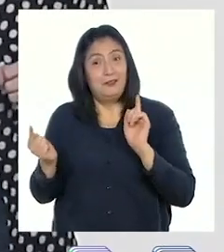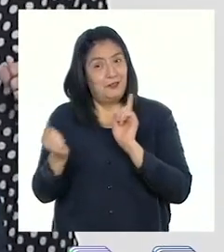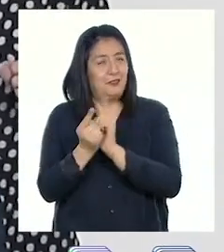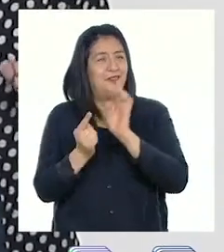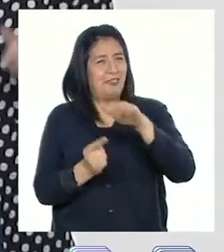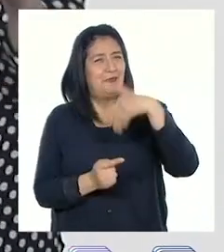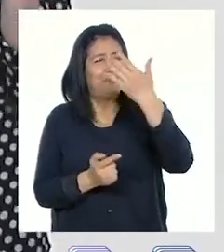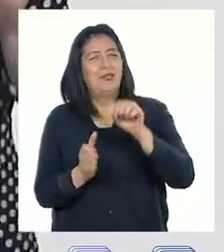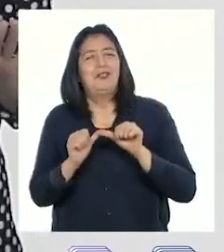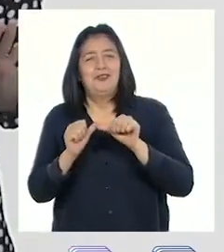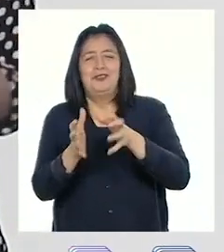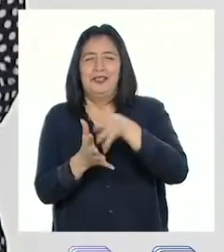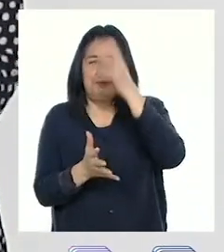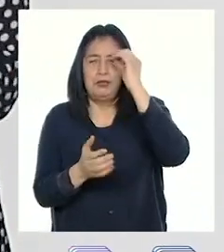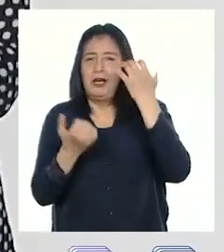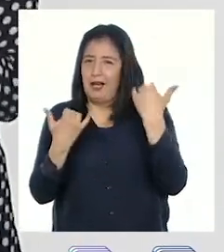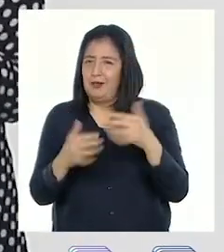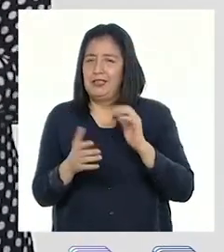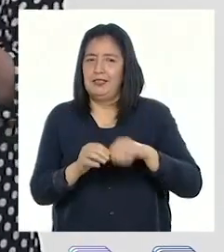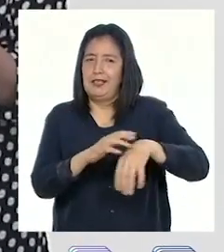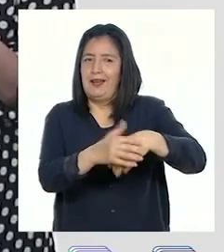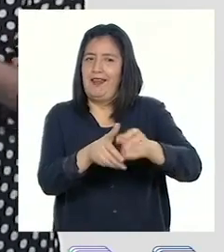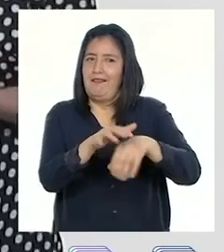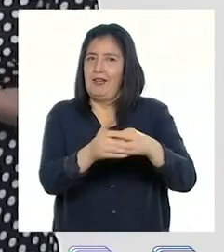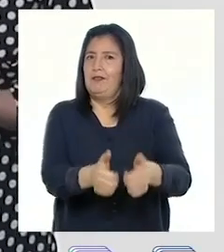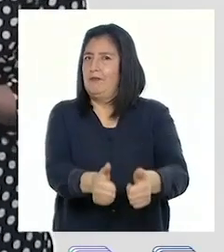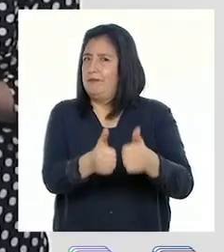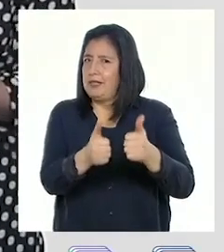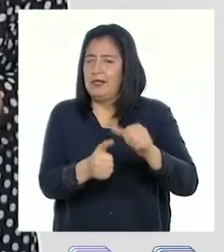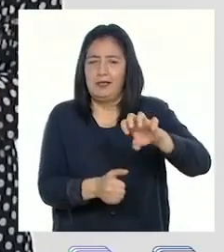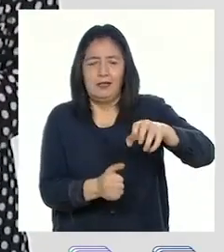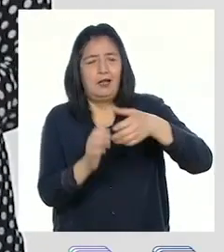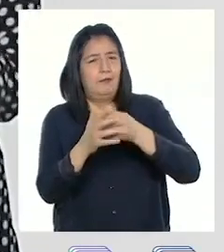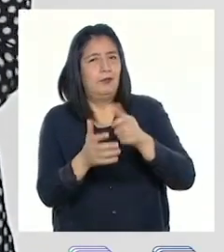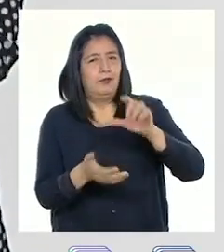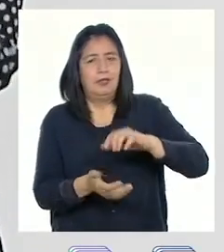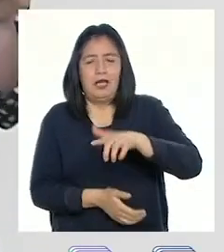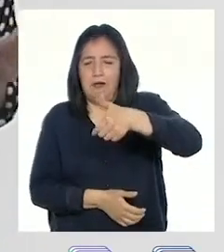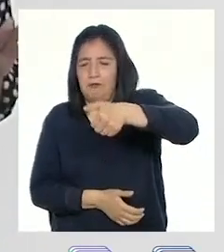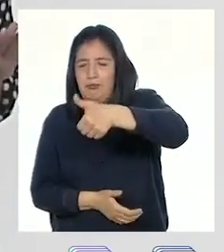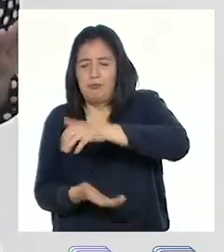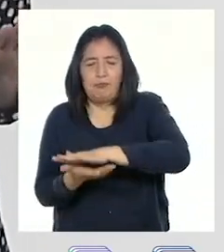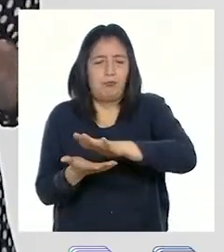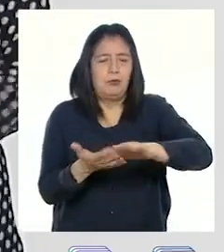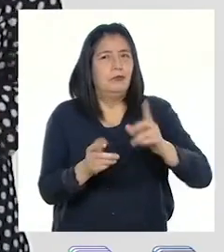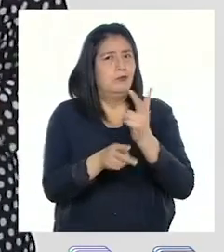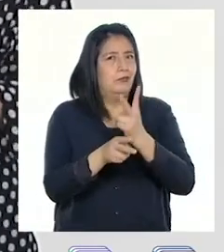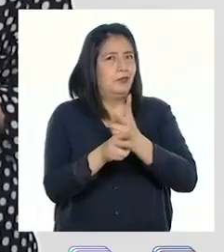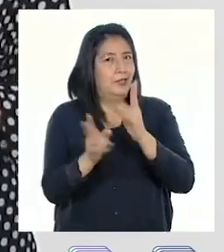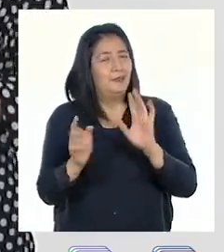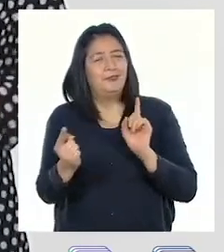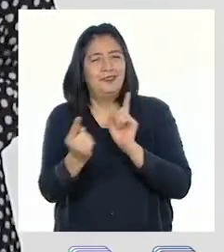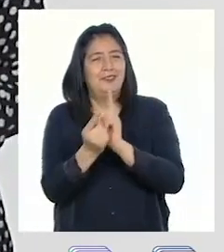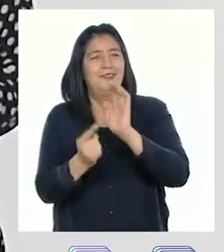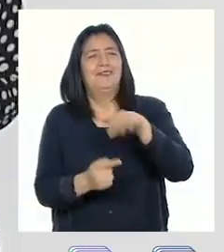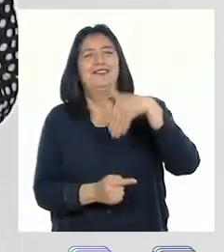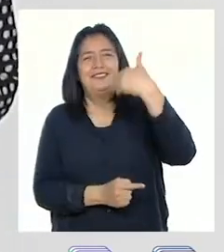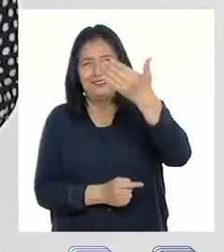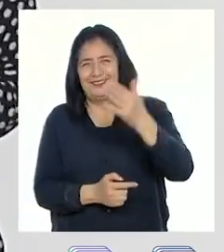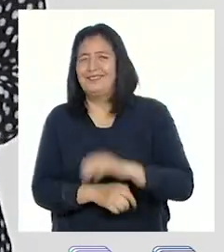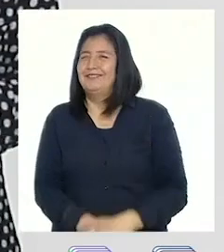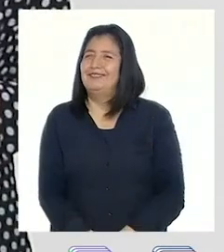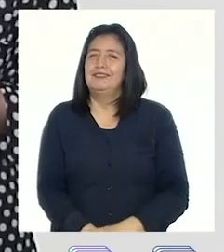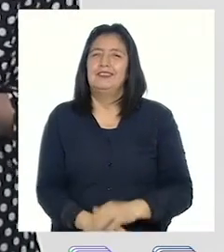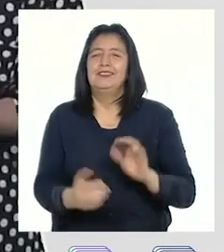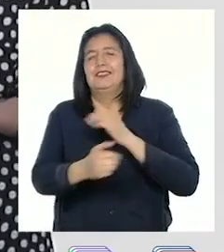para seguir aprendiendo. Y ahora sí, vamos a lavarnos muy bien las manos con agua y con jabón y a desinfectar todo con mucho cuidado. Nos vemos hasta la siguiente